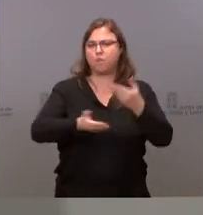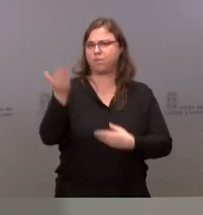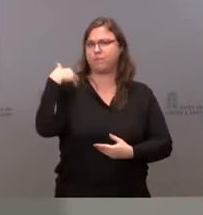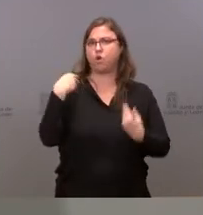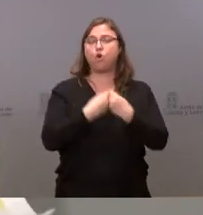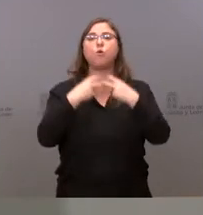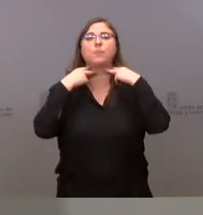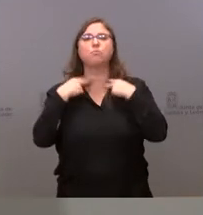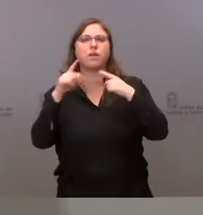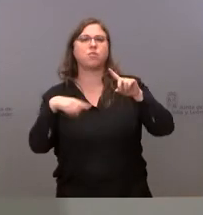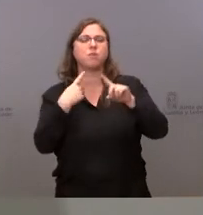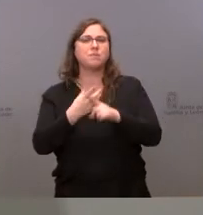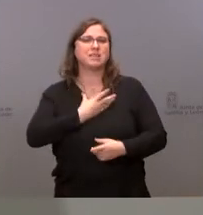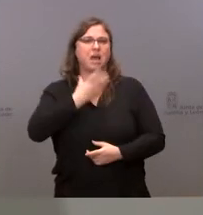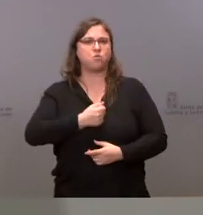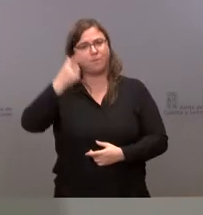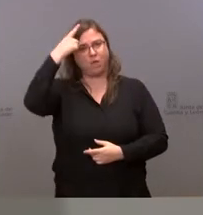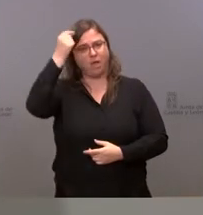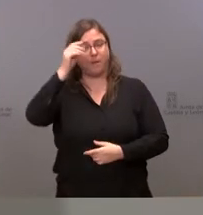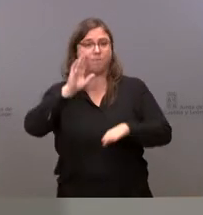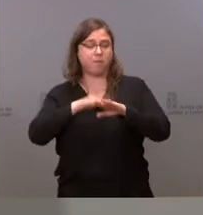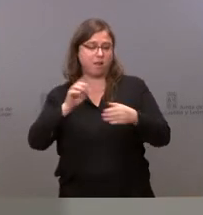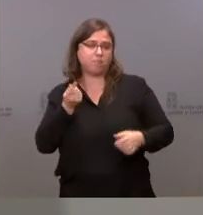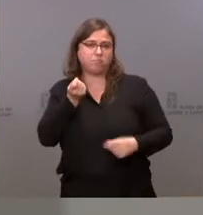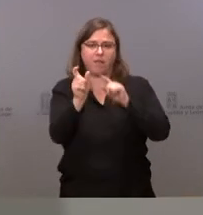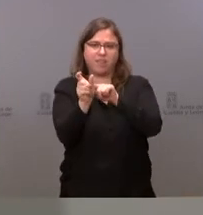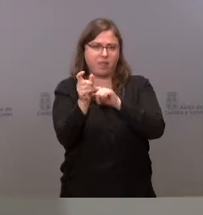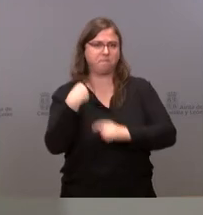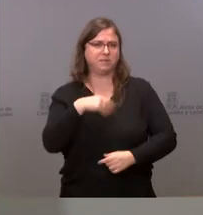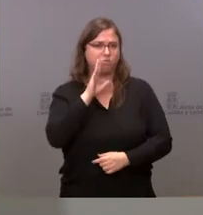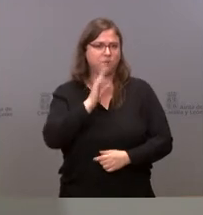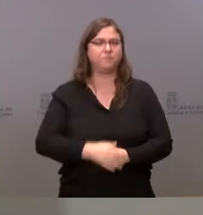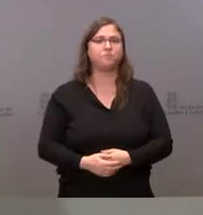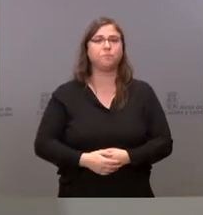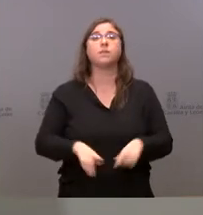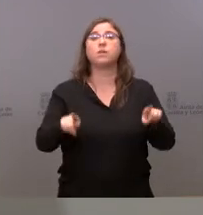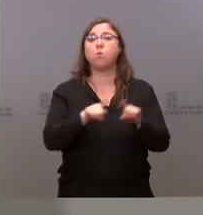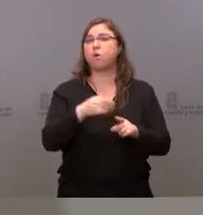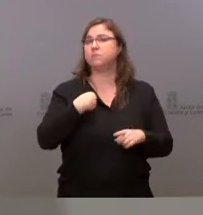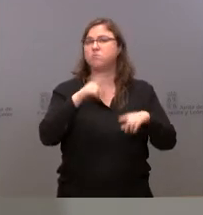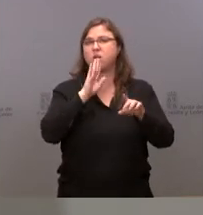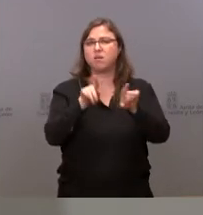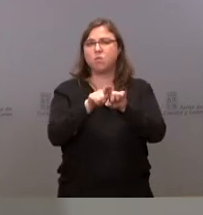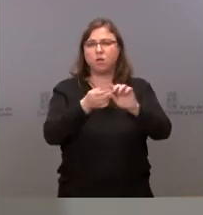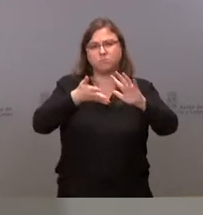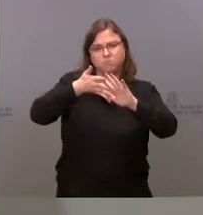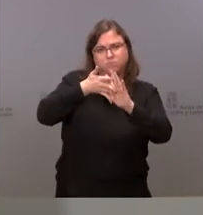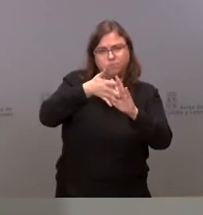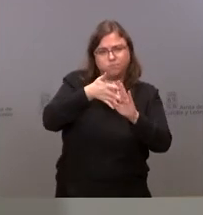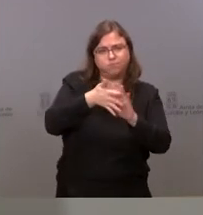y el Ayuntamiento de Ávila por este importe. En la misma medida y como desarrollo de ese Plan